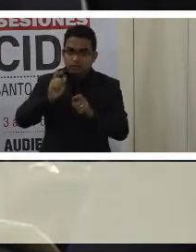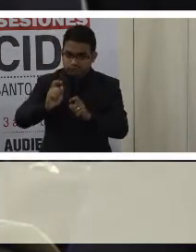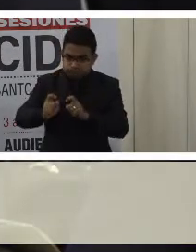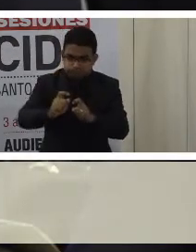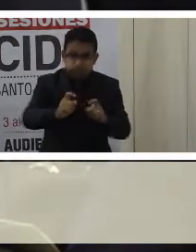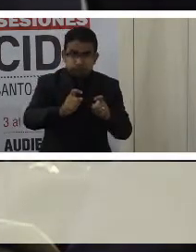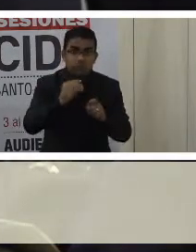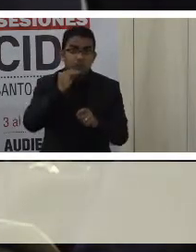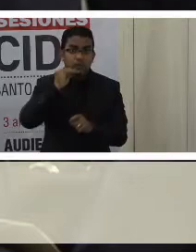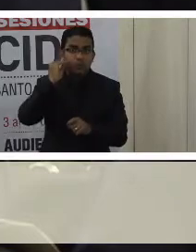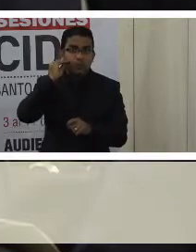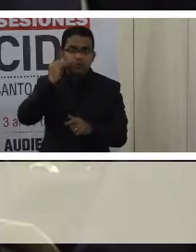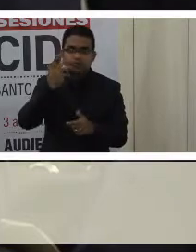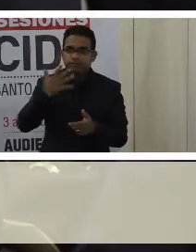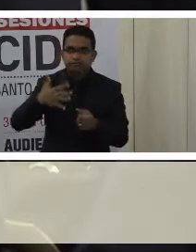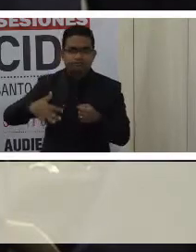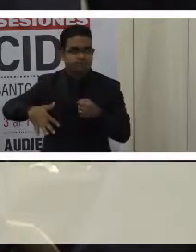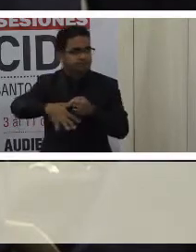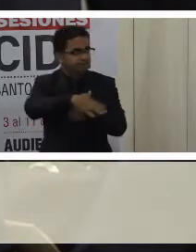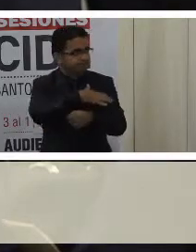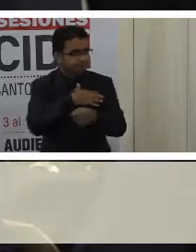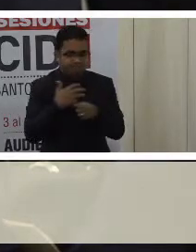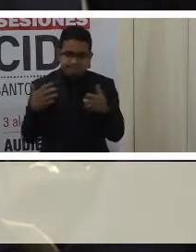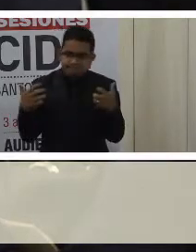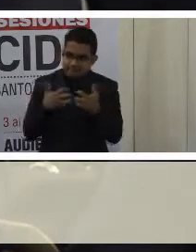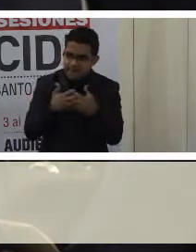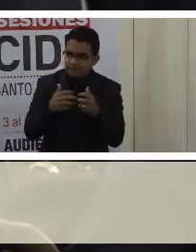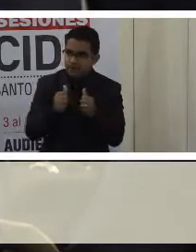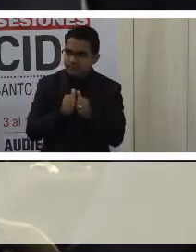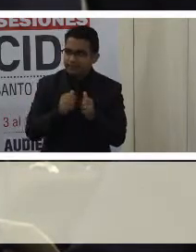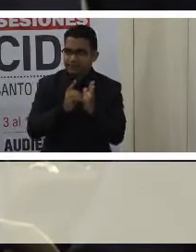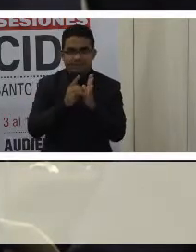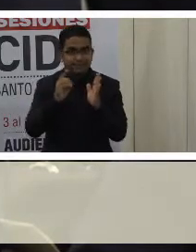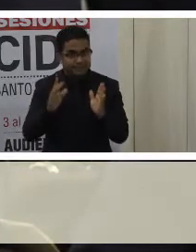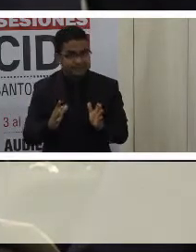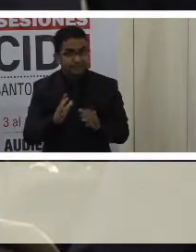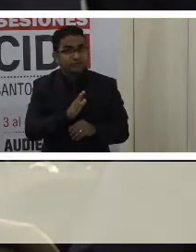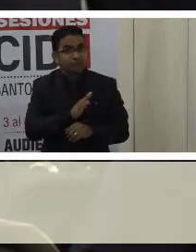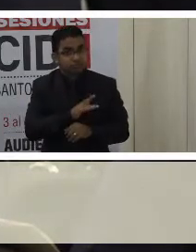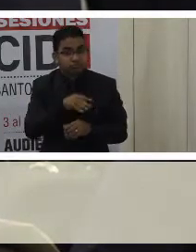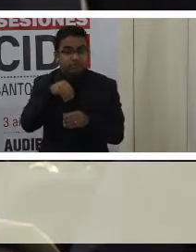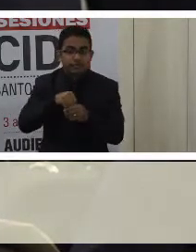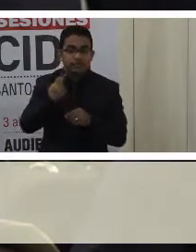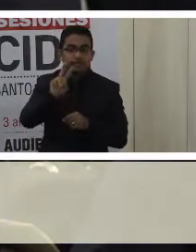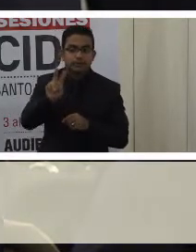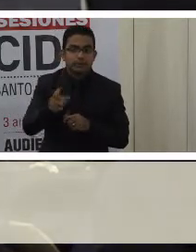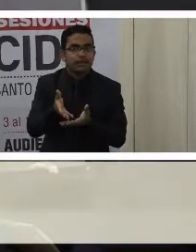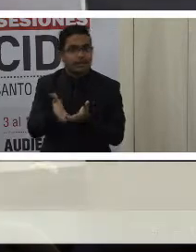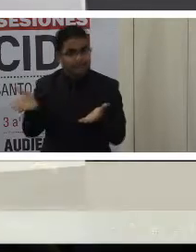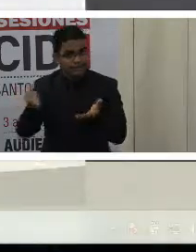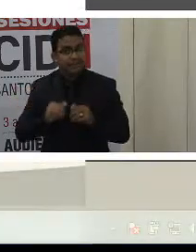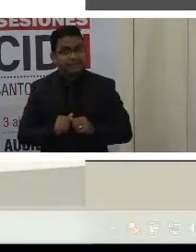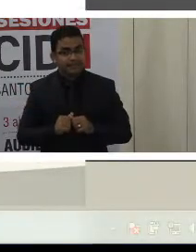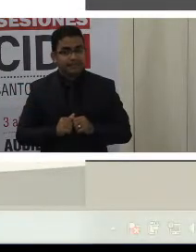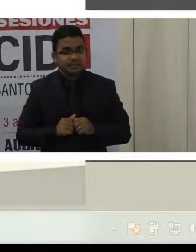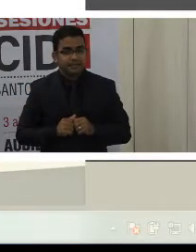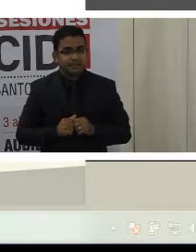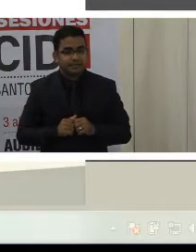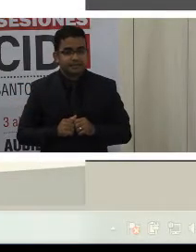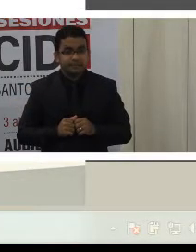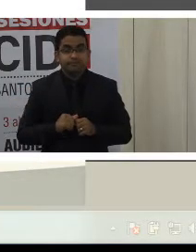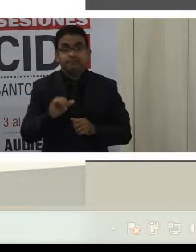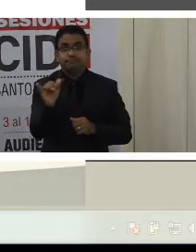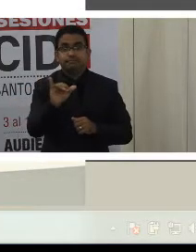que incluyen vivienda y un hábitat adecuado para cada uno de nuestros venezolanos y venezolanas. Igualmente, se han